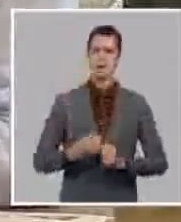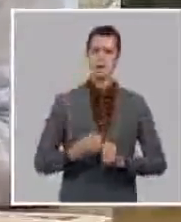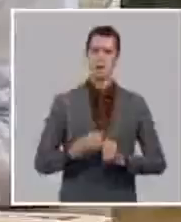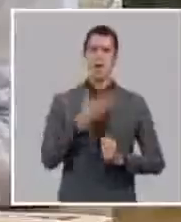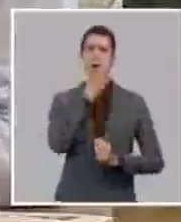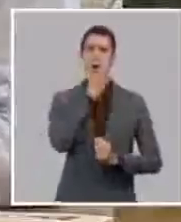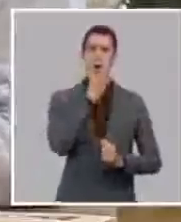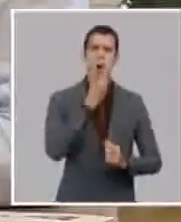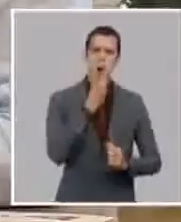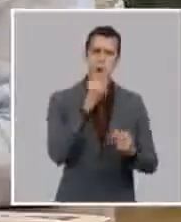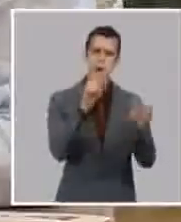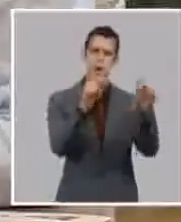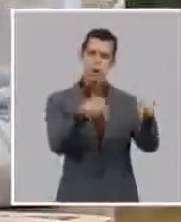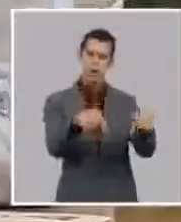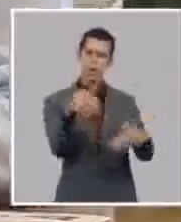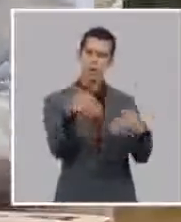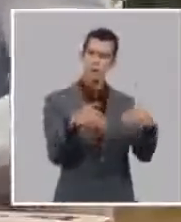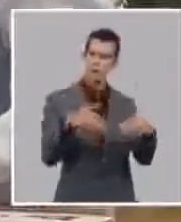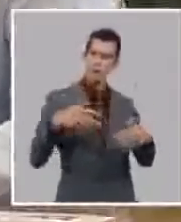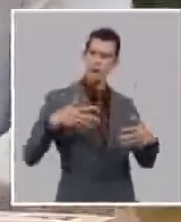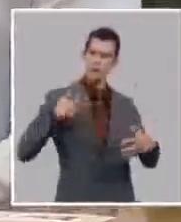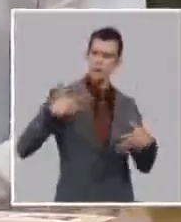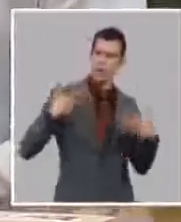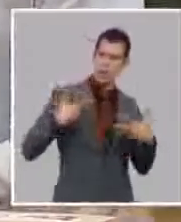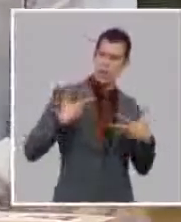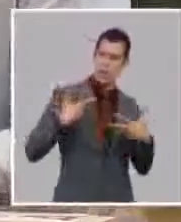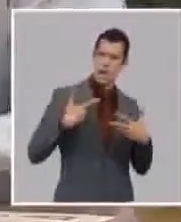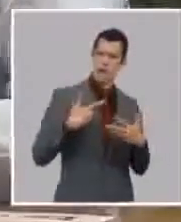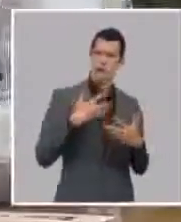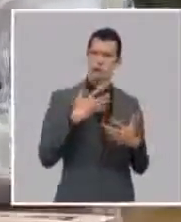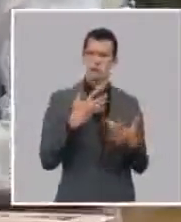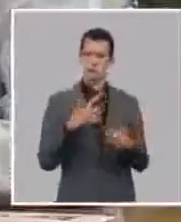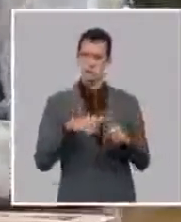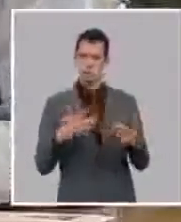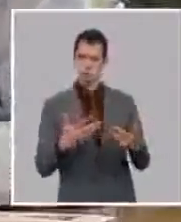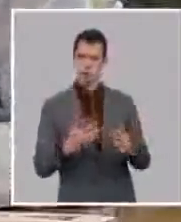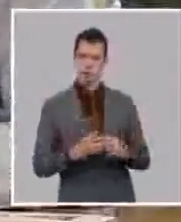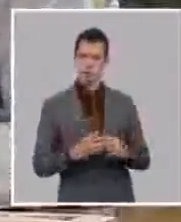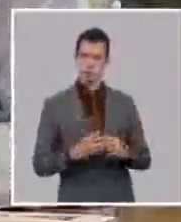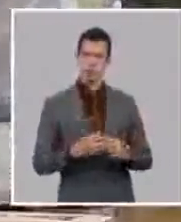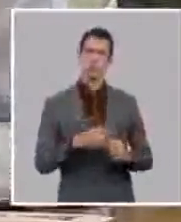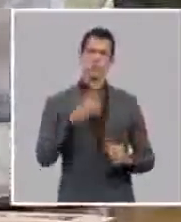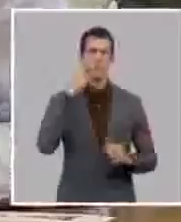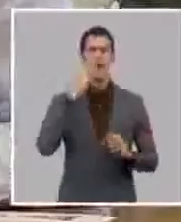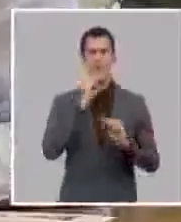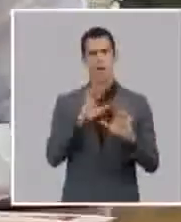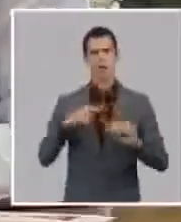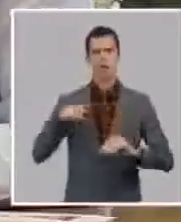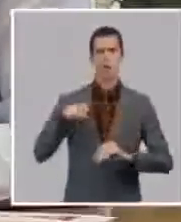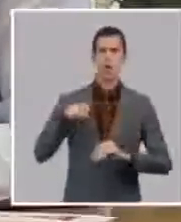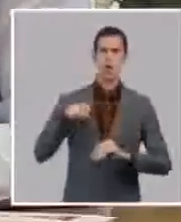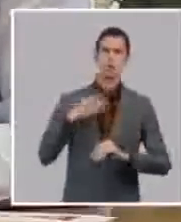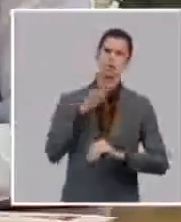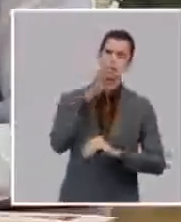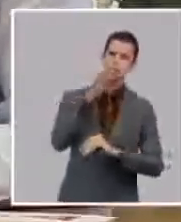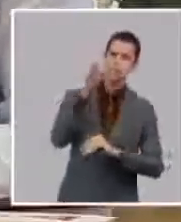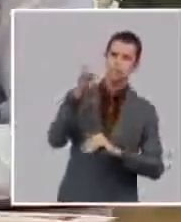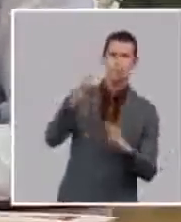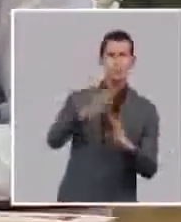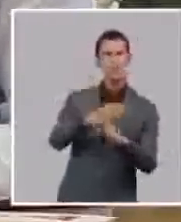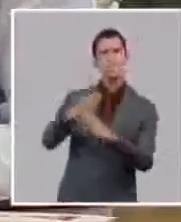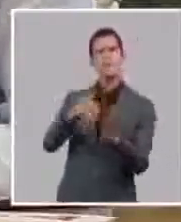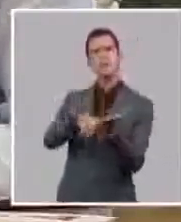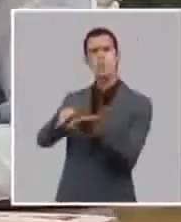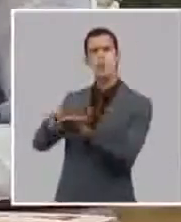que han estado en línea roja que se han convocado para los lugares más difíciles que han estado haciendo tareas de todo tipo en